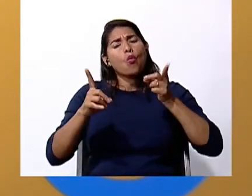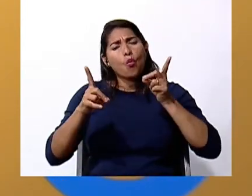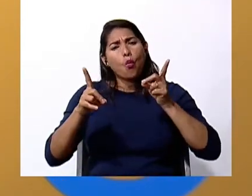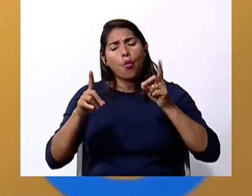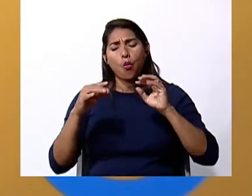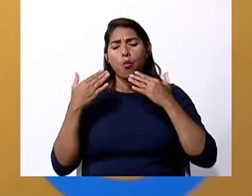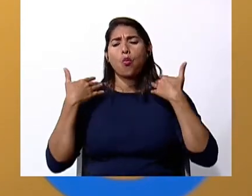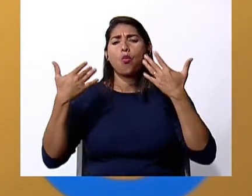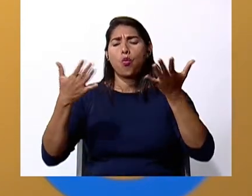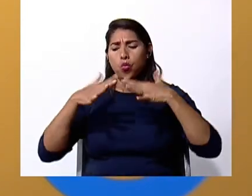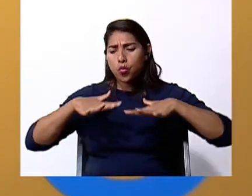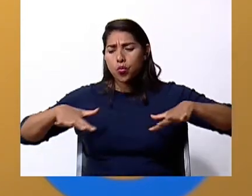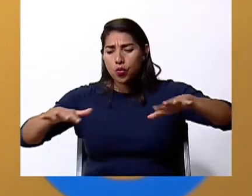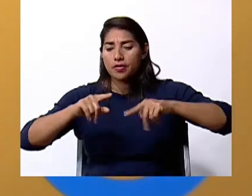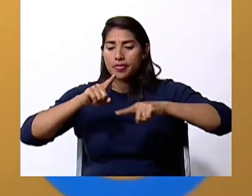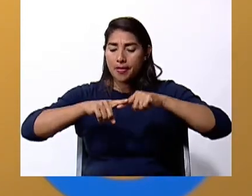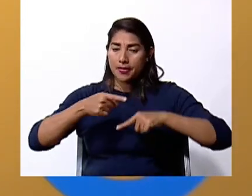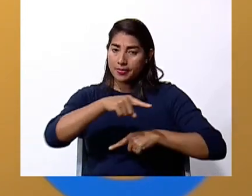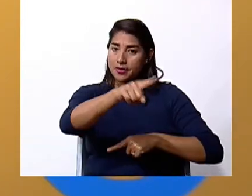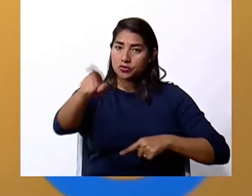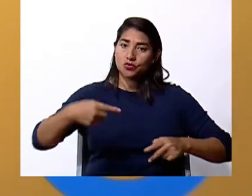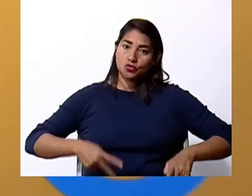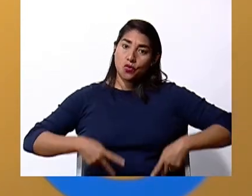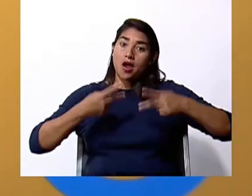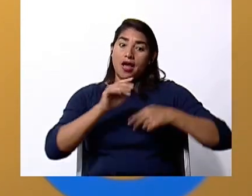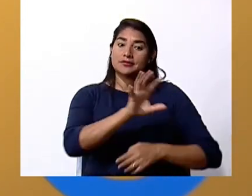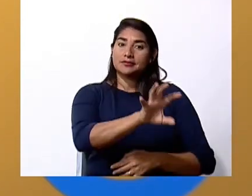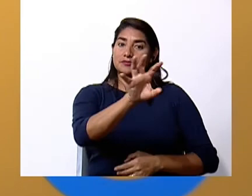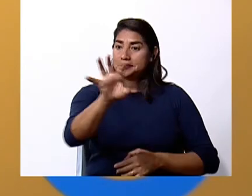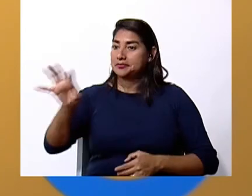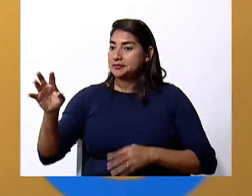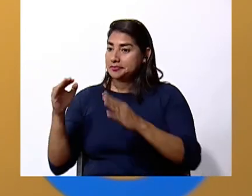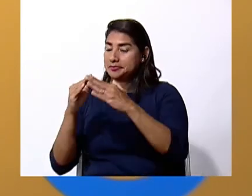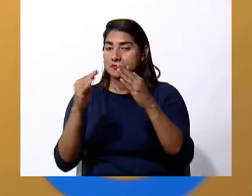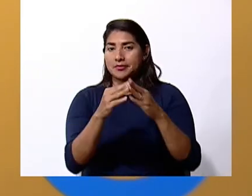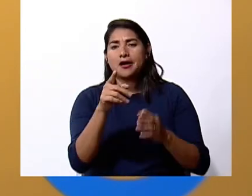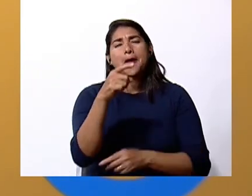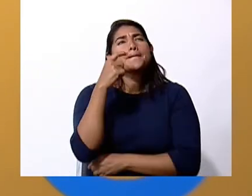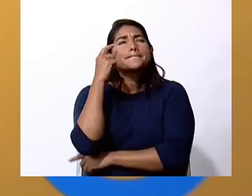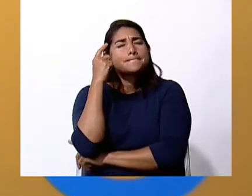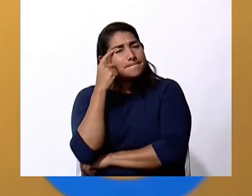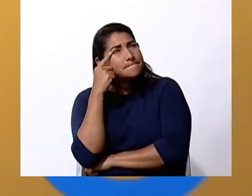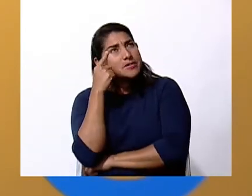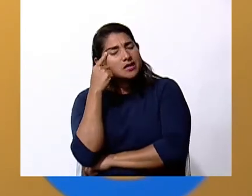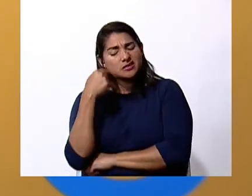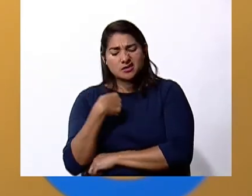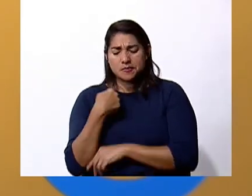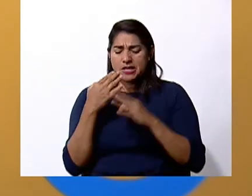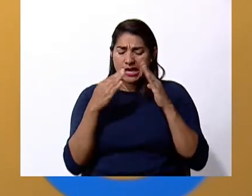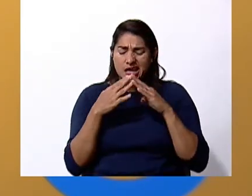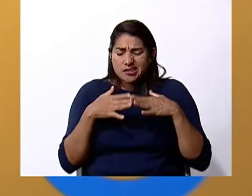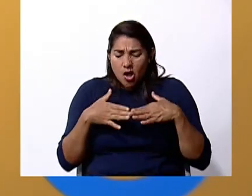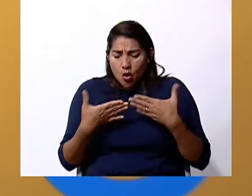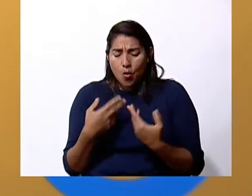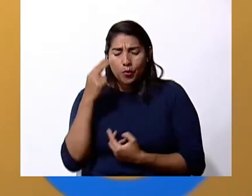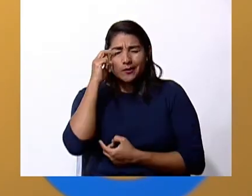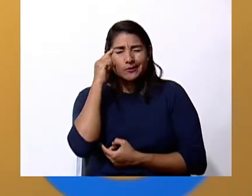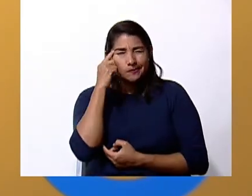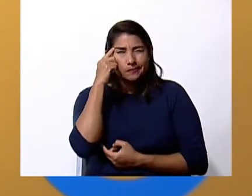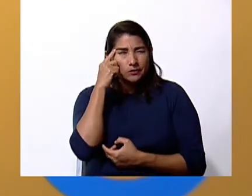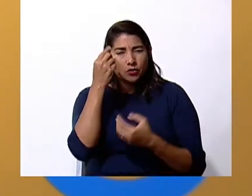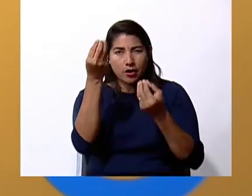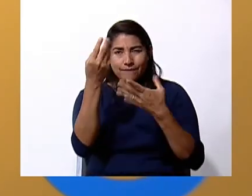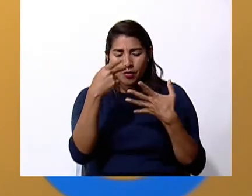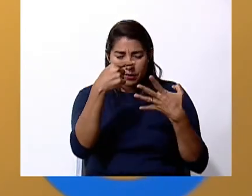clima según la zona donde ustedes viven quiero que lo piensen muy bien quiero que ustedes analicen